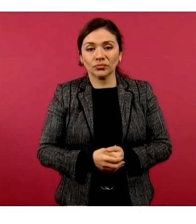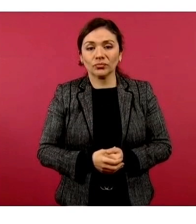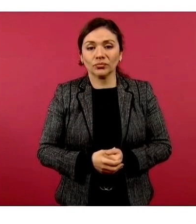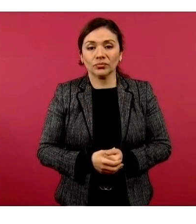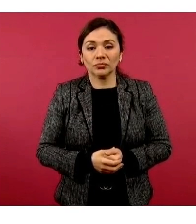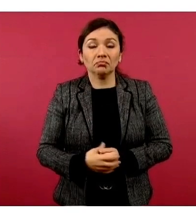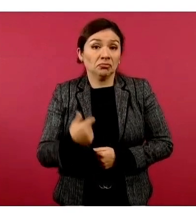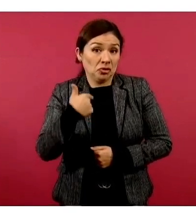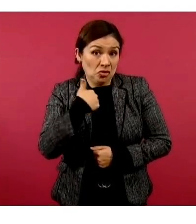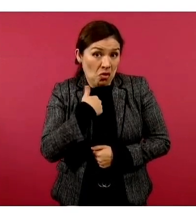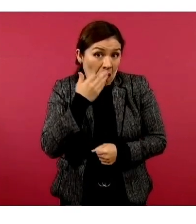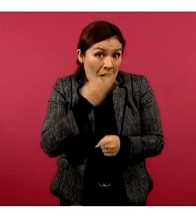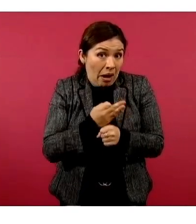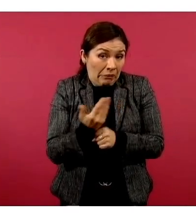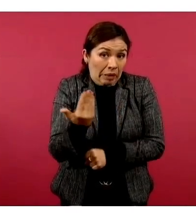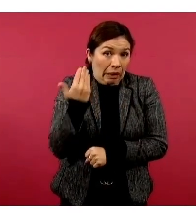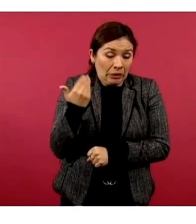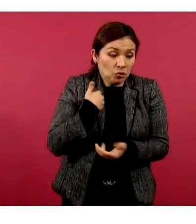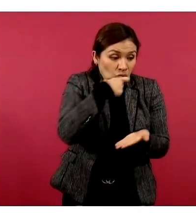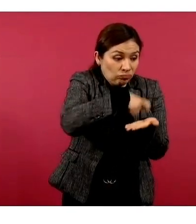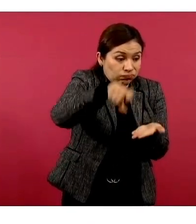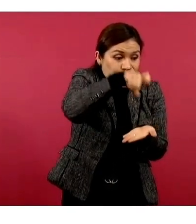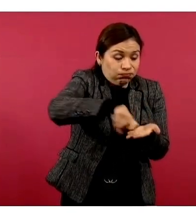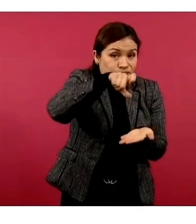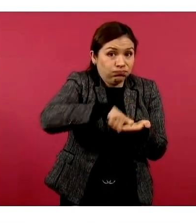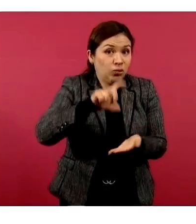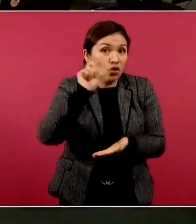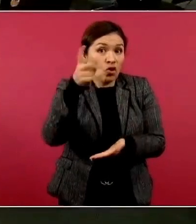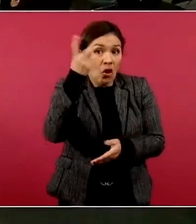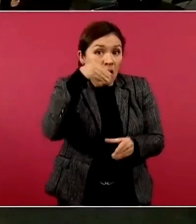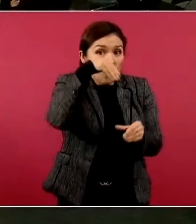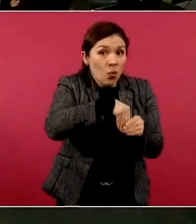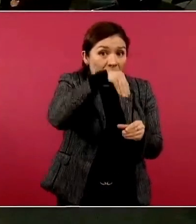Yo, por lo pronto, ya estoy comprando mis dolaritos.